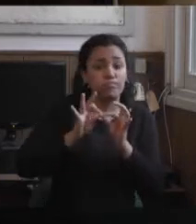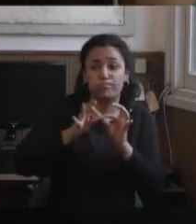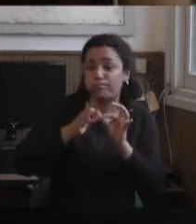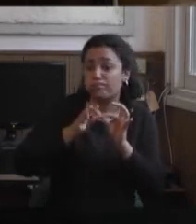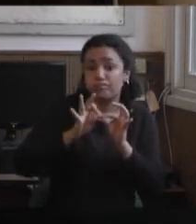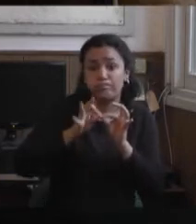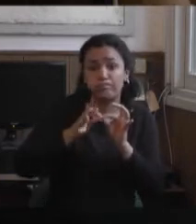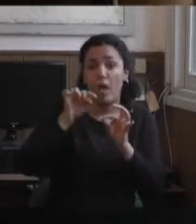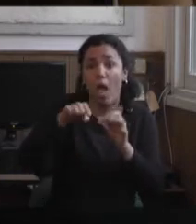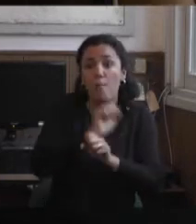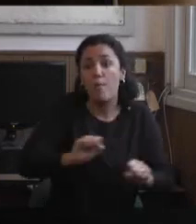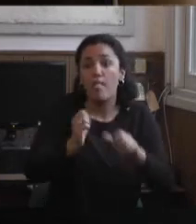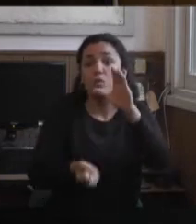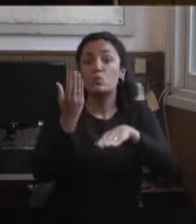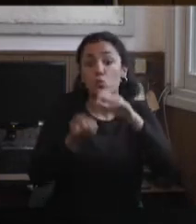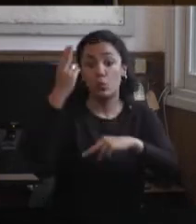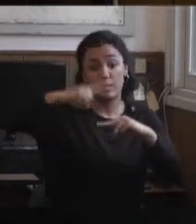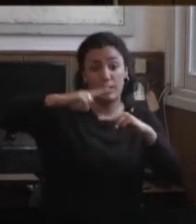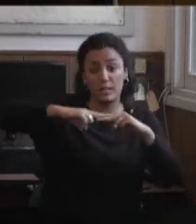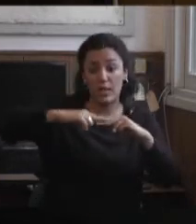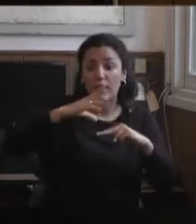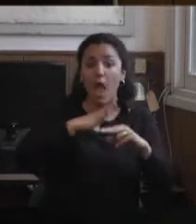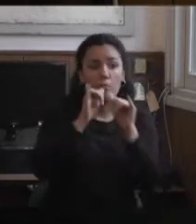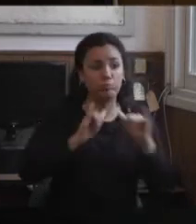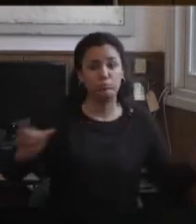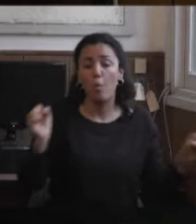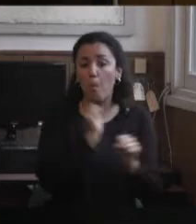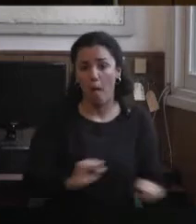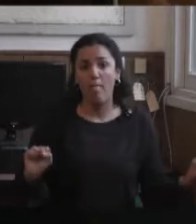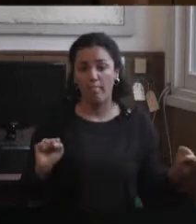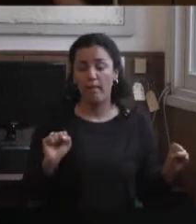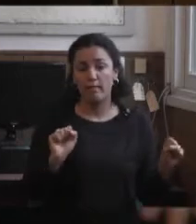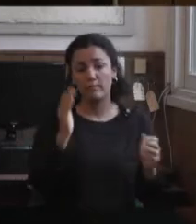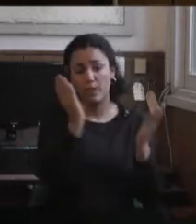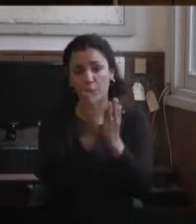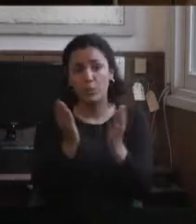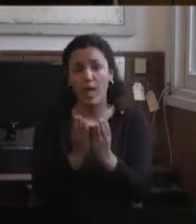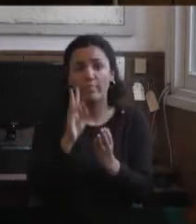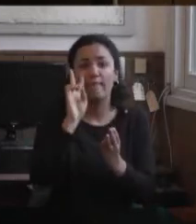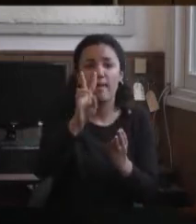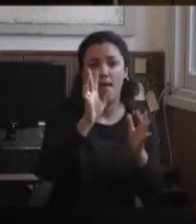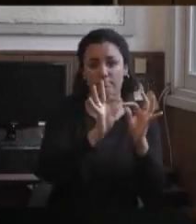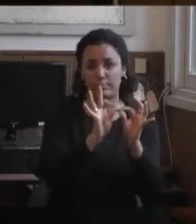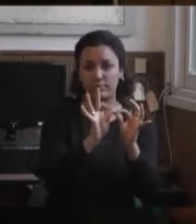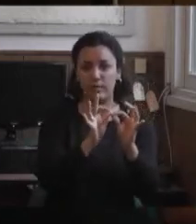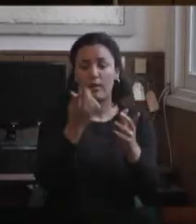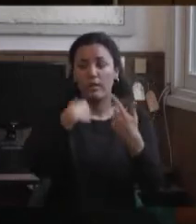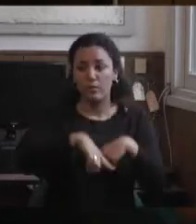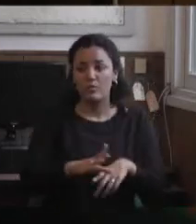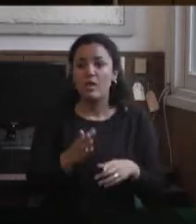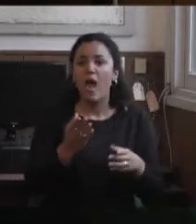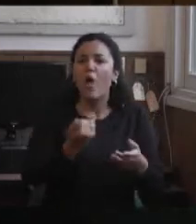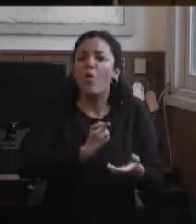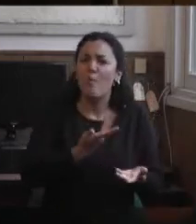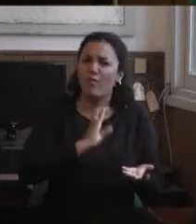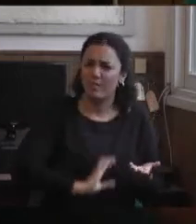para que ese material quede disponible para todos los estudiantes. Entonces, bueno, también por eso explicar por qué acá, por qué estas características distintas, que tienen que ver